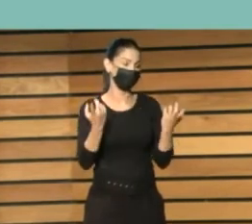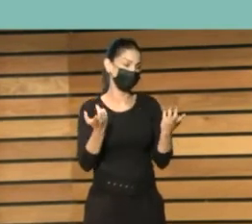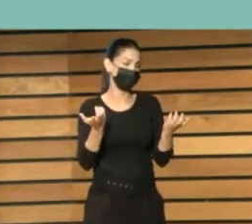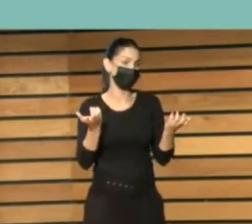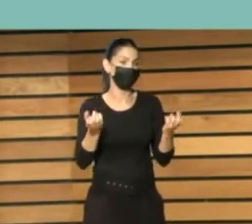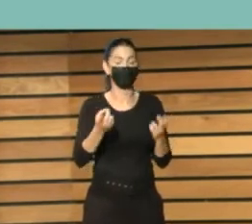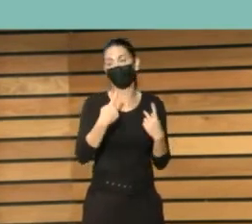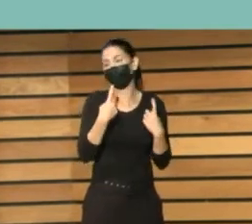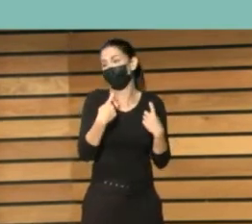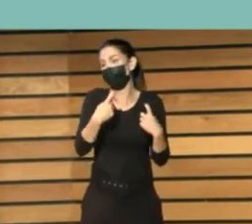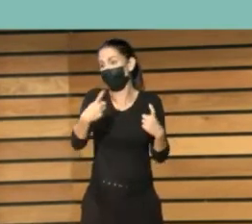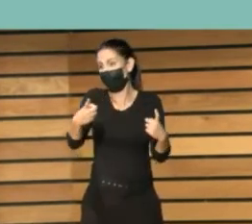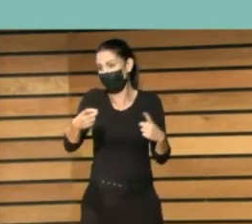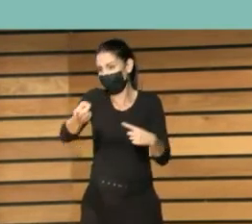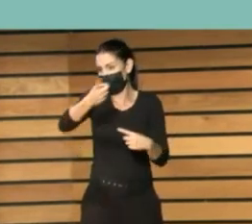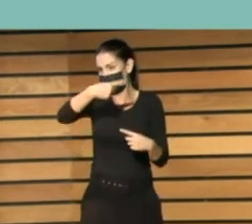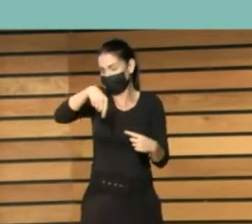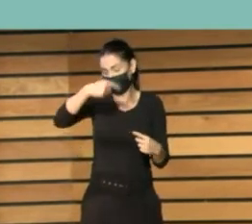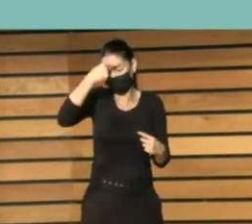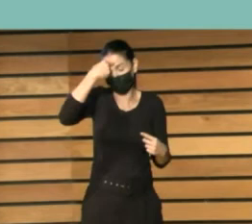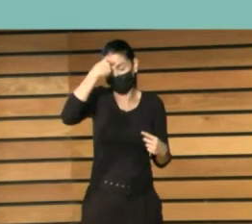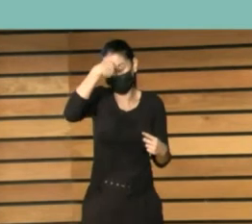hablar demasiado.